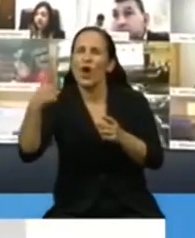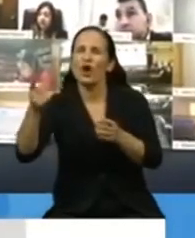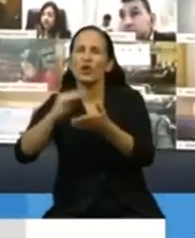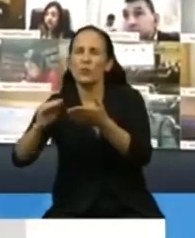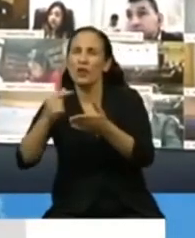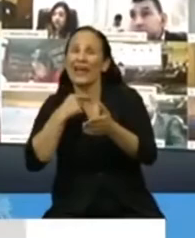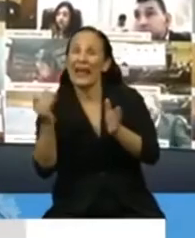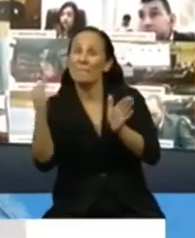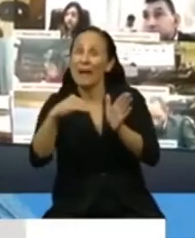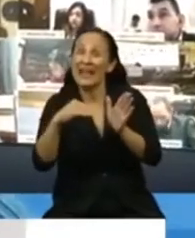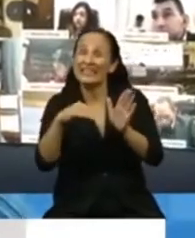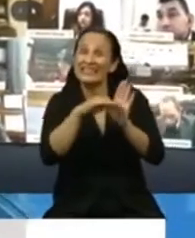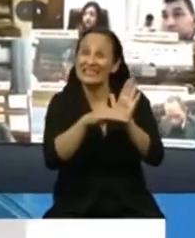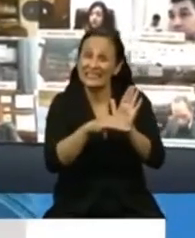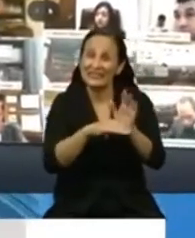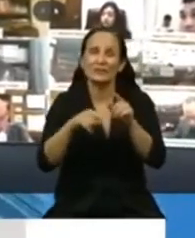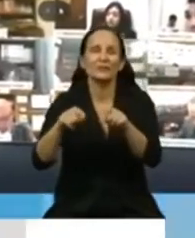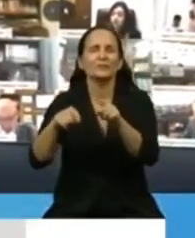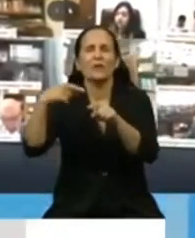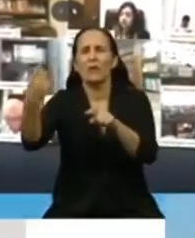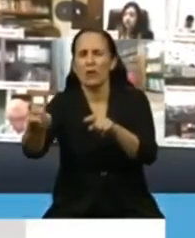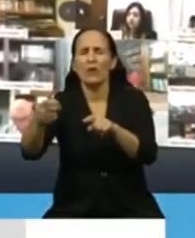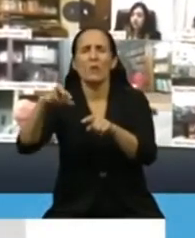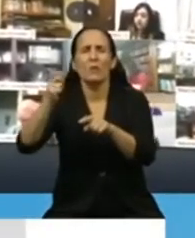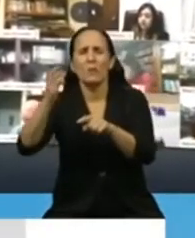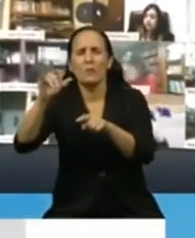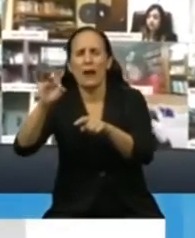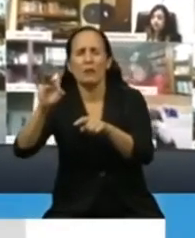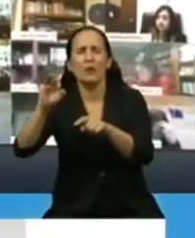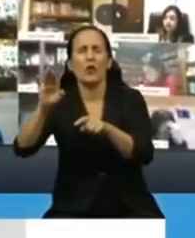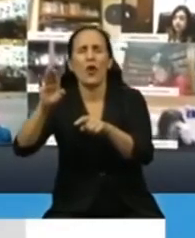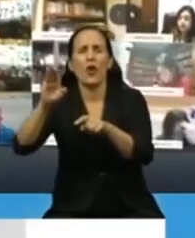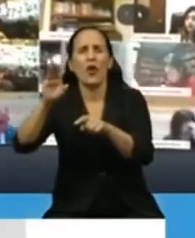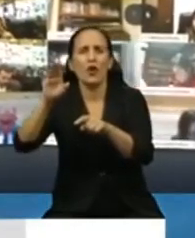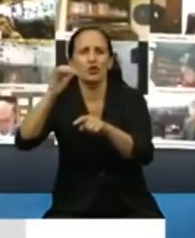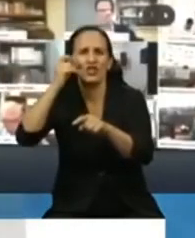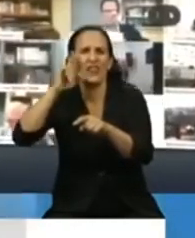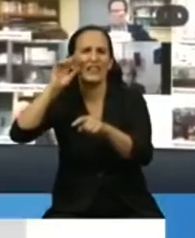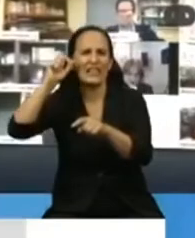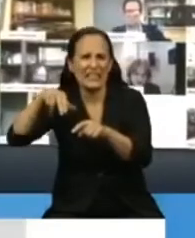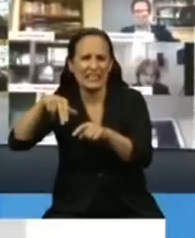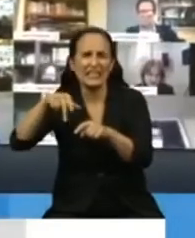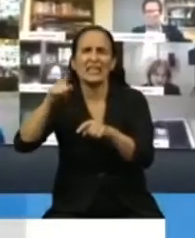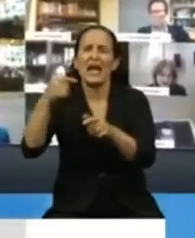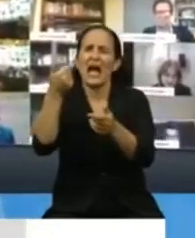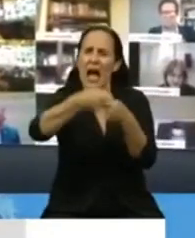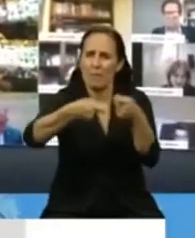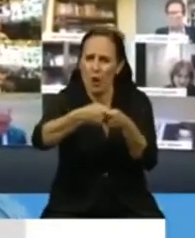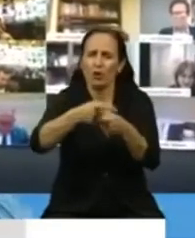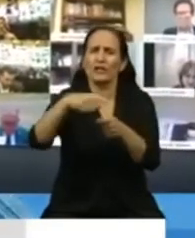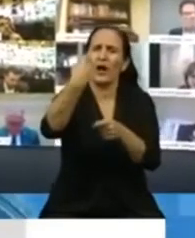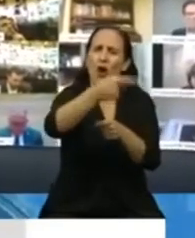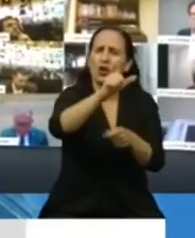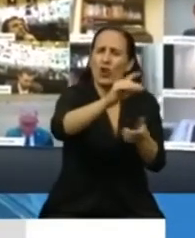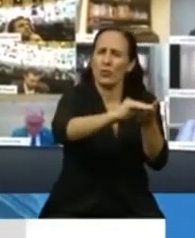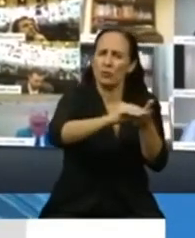diputados, como Carmen Poyedo, como Pablo Yedlin, que enriquecieron el proyecto y que sin lugar a dudas,